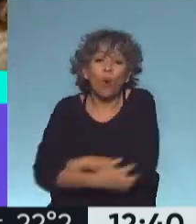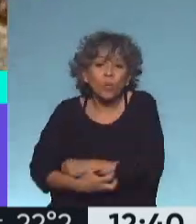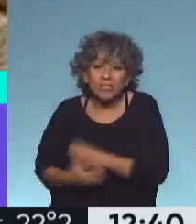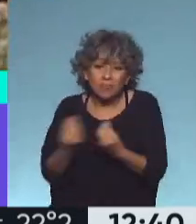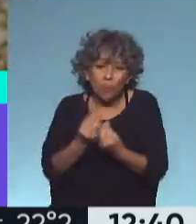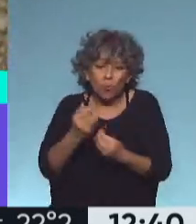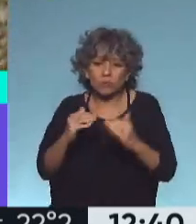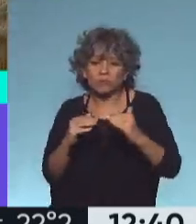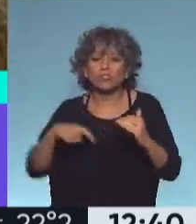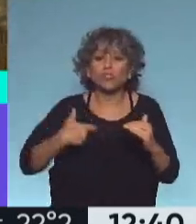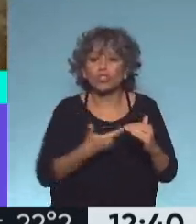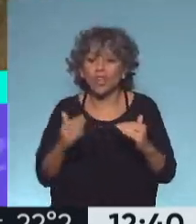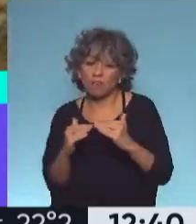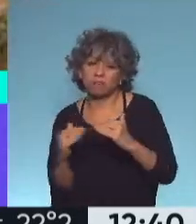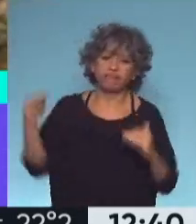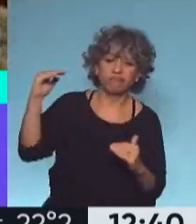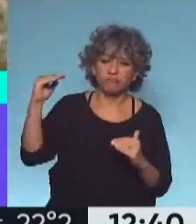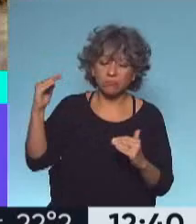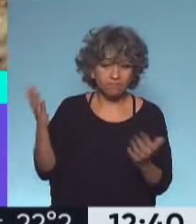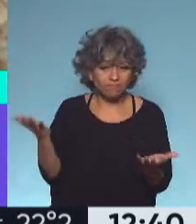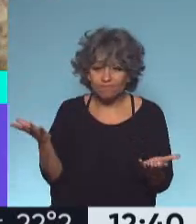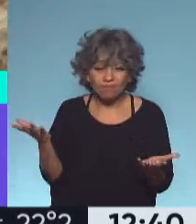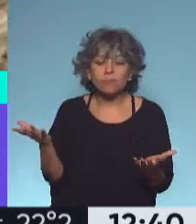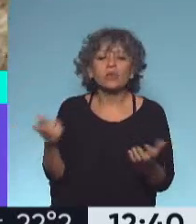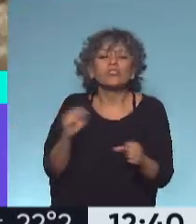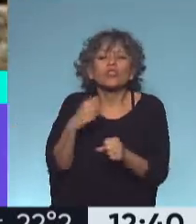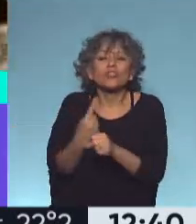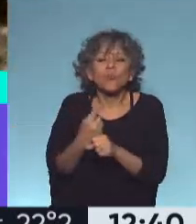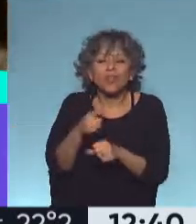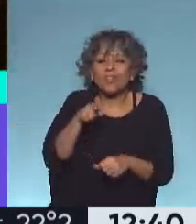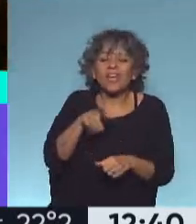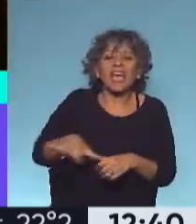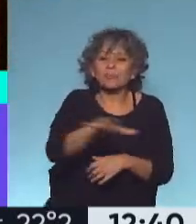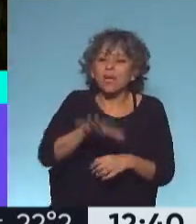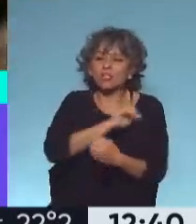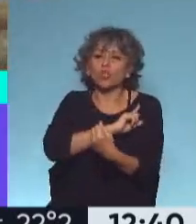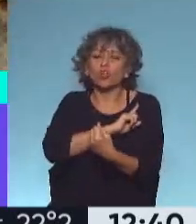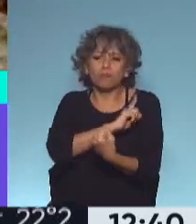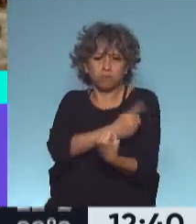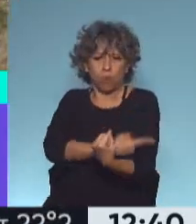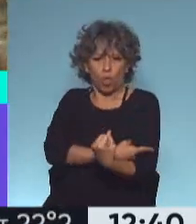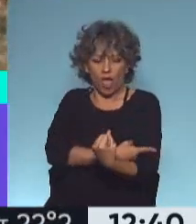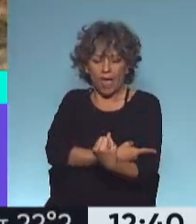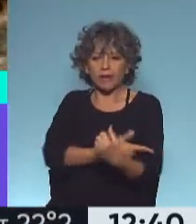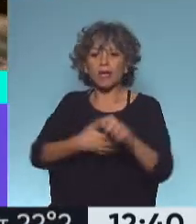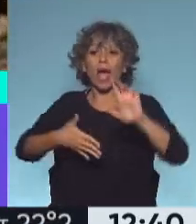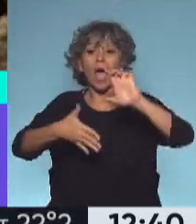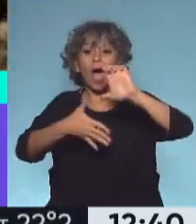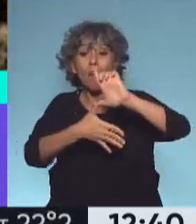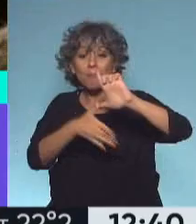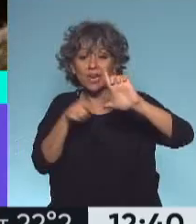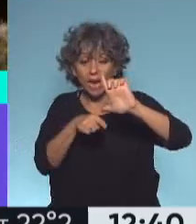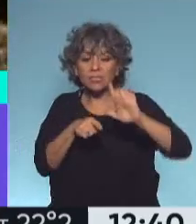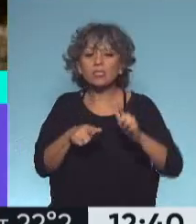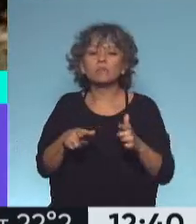social. No se podrá conformar, como tú decías, ese espacio de poder en América Latina, si no aliviamos y